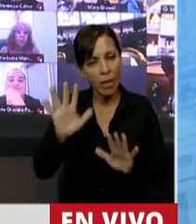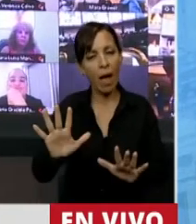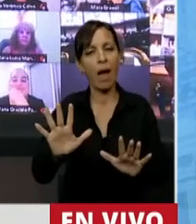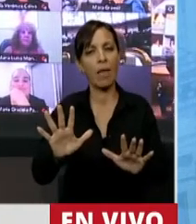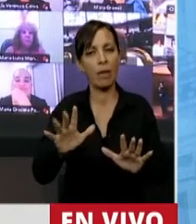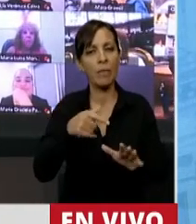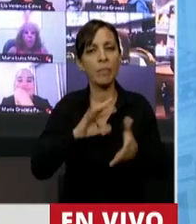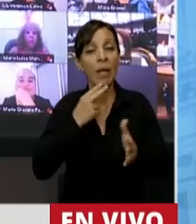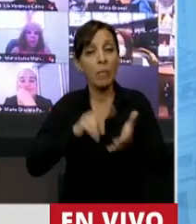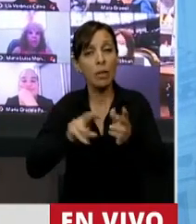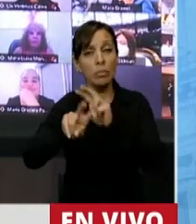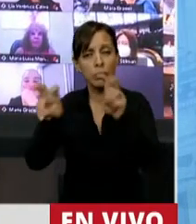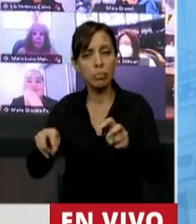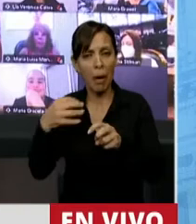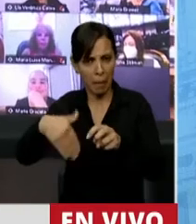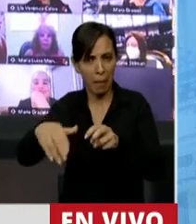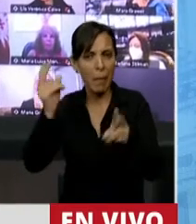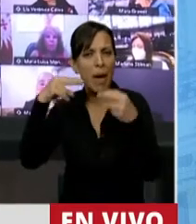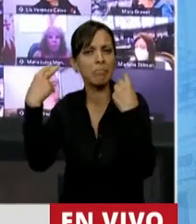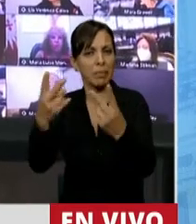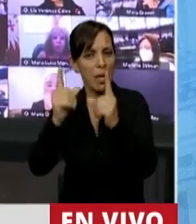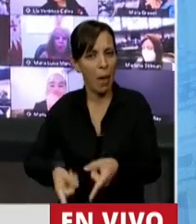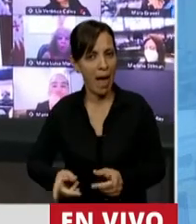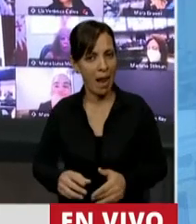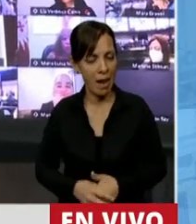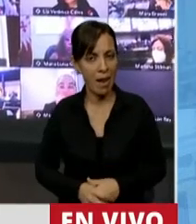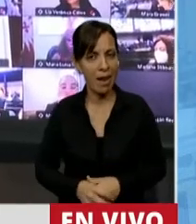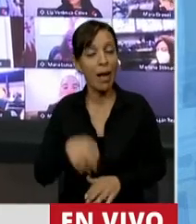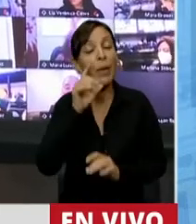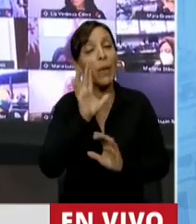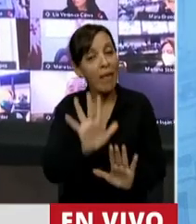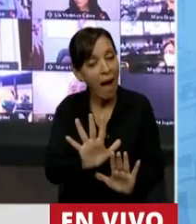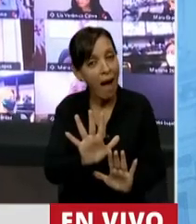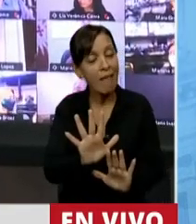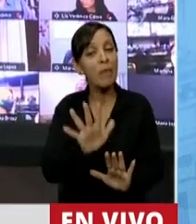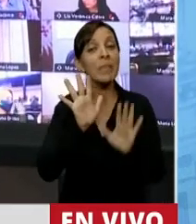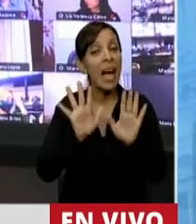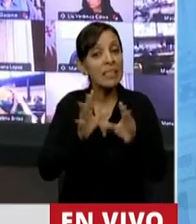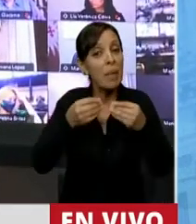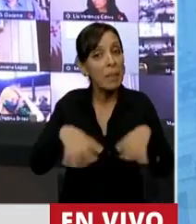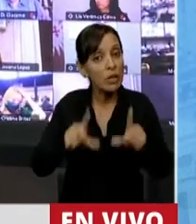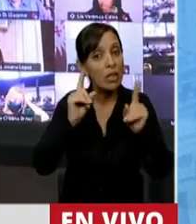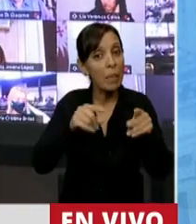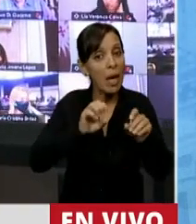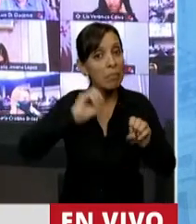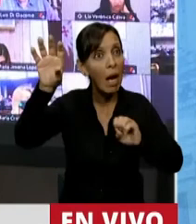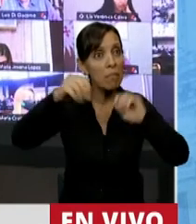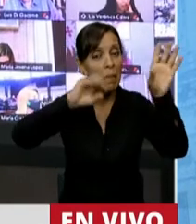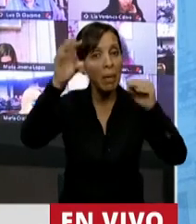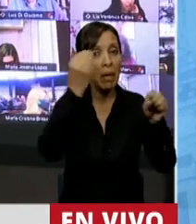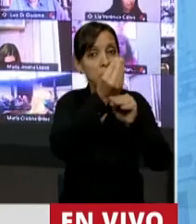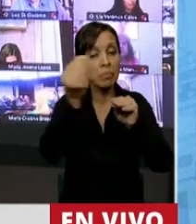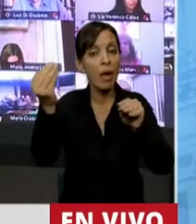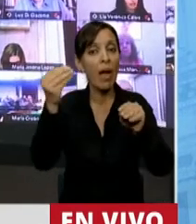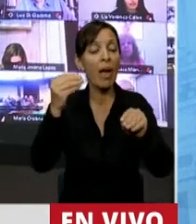no va a tardar en suceder, tengan cuidado porque así comenzó el éxodo de las clases productivas de